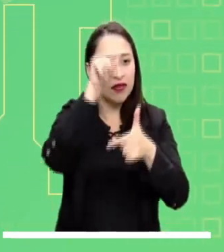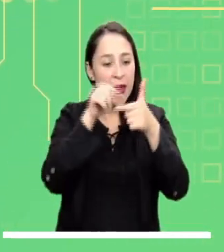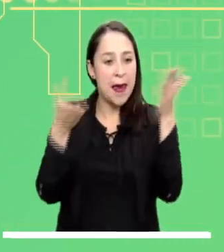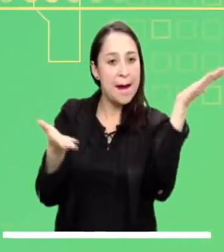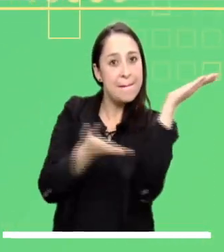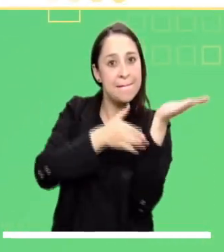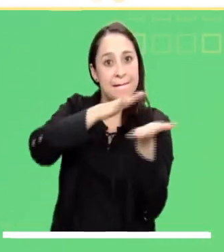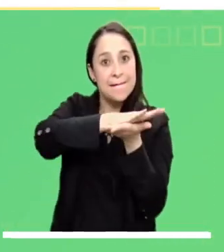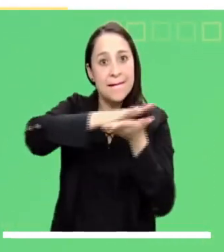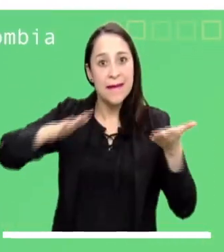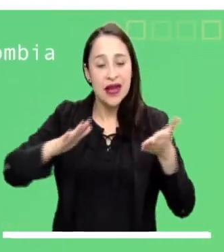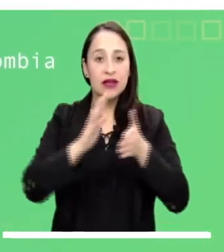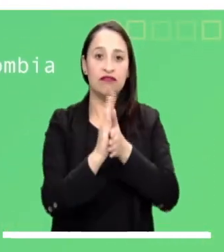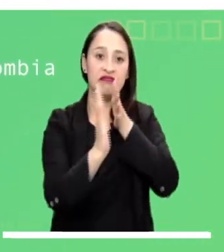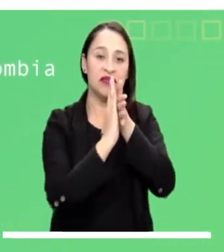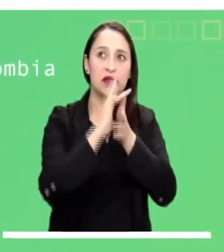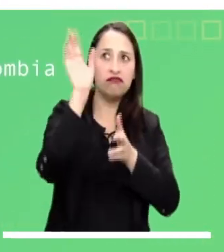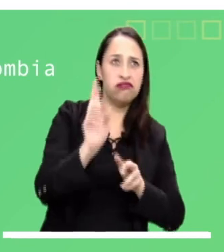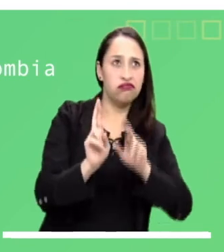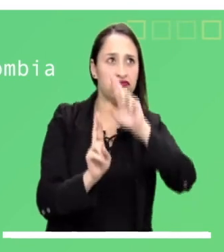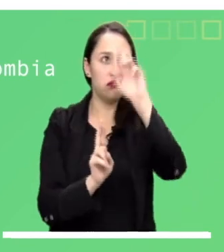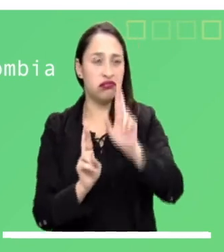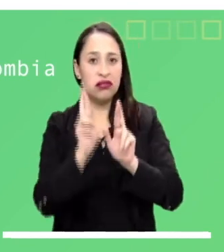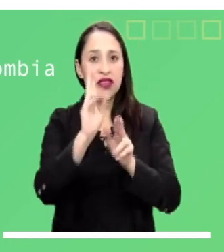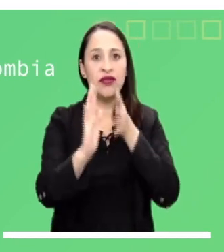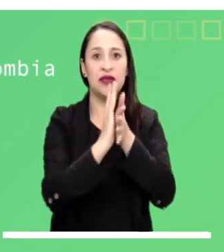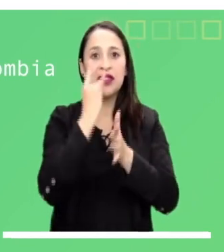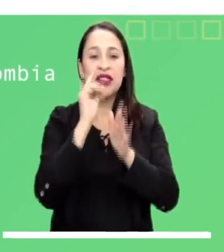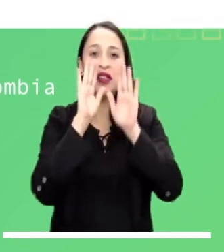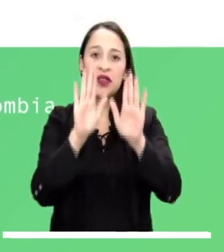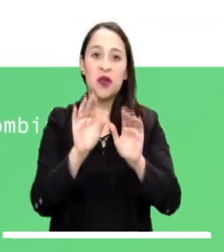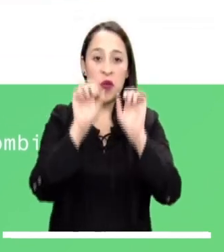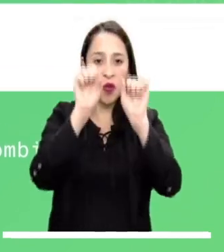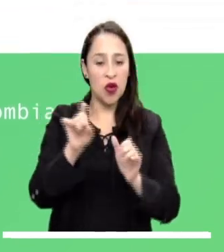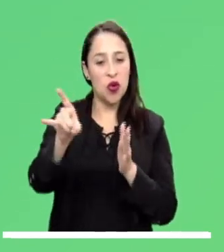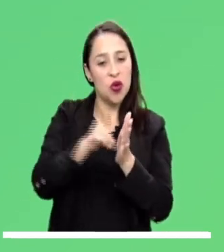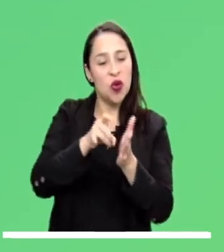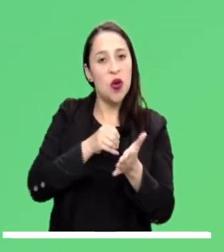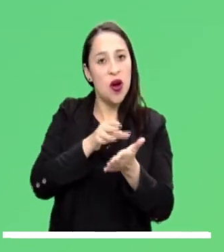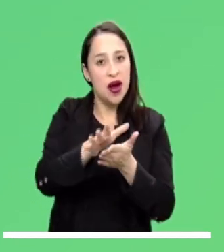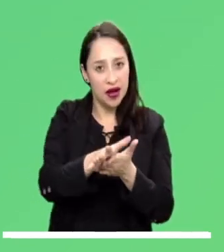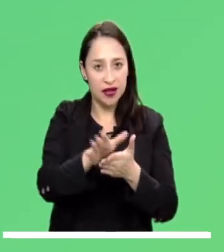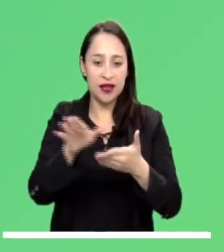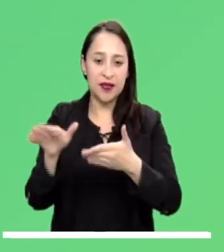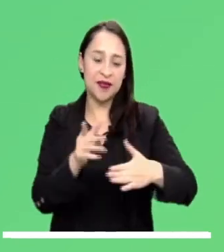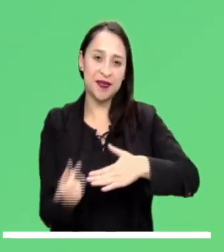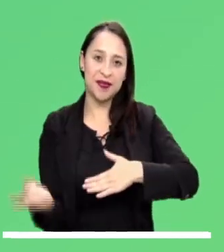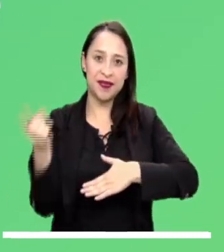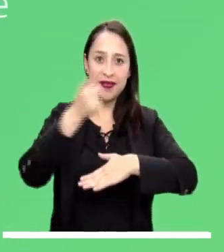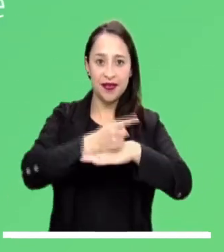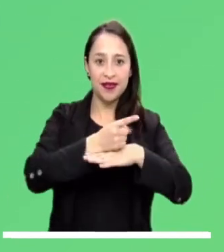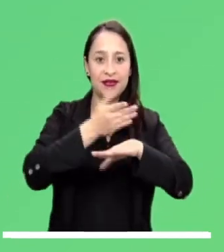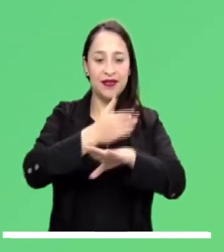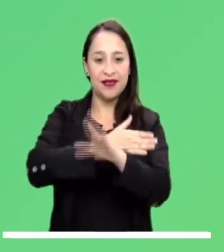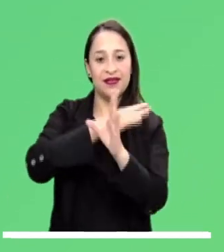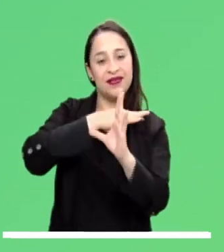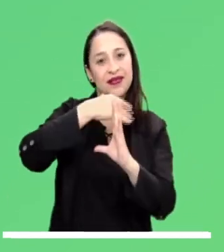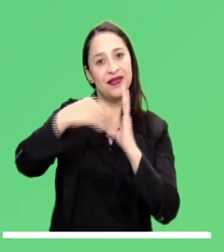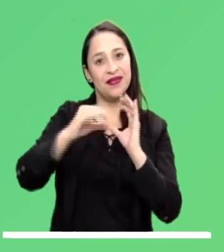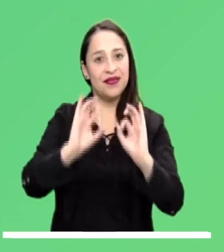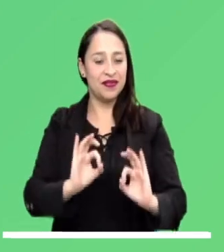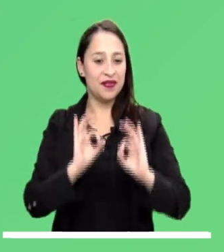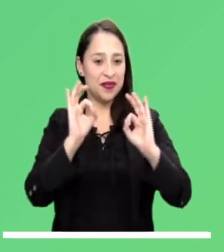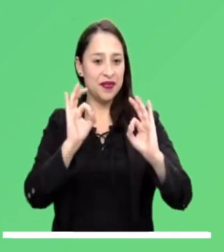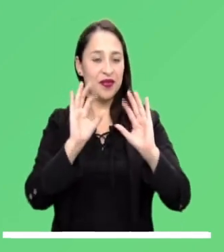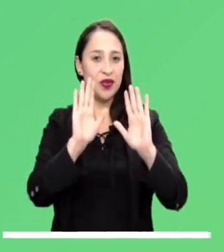cifras de deforestación, estadísticas de rayos y otros datos de interés. Descáldela gratis, planee su día y